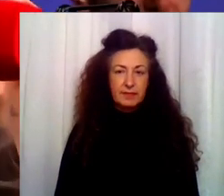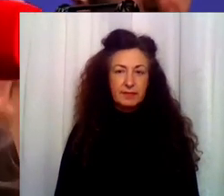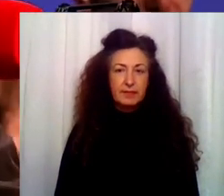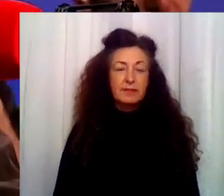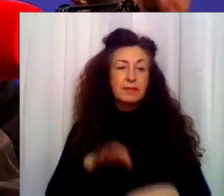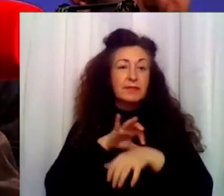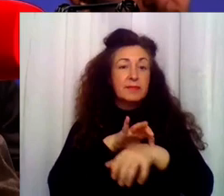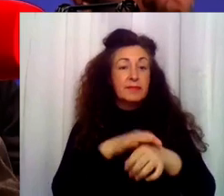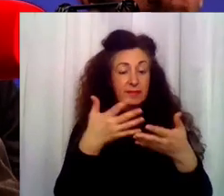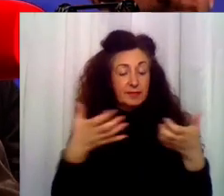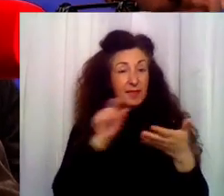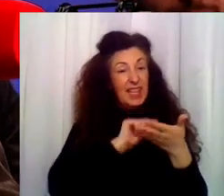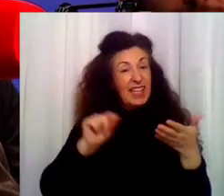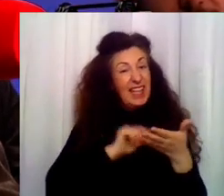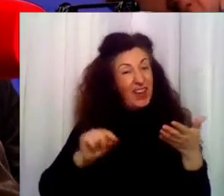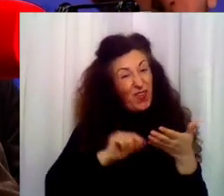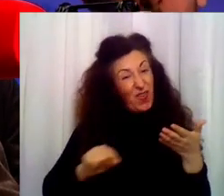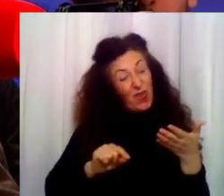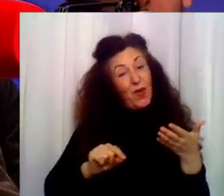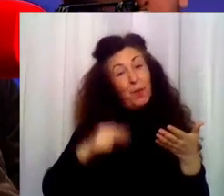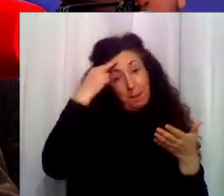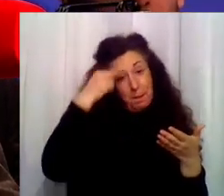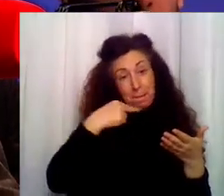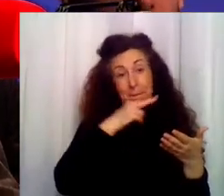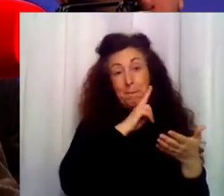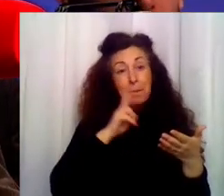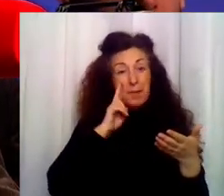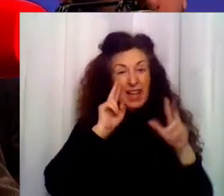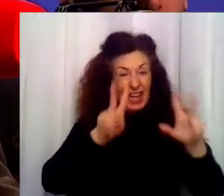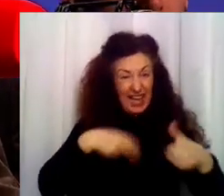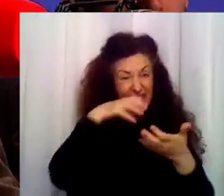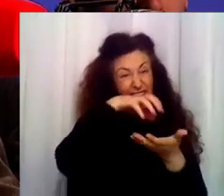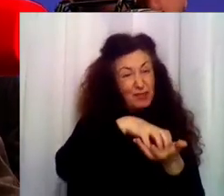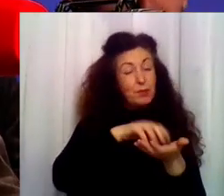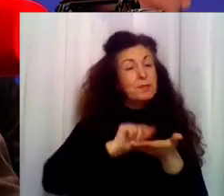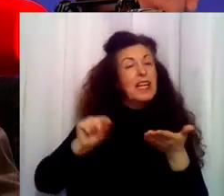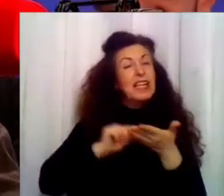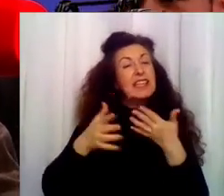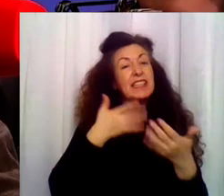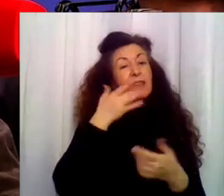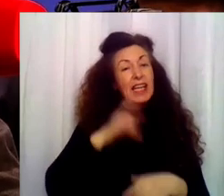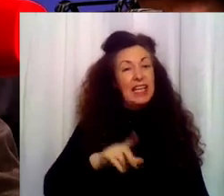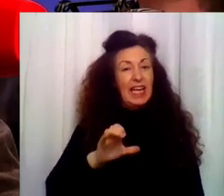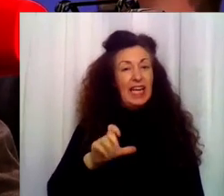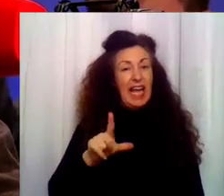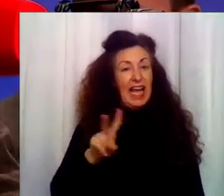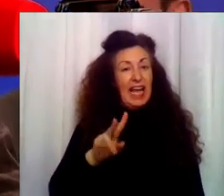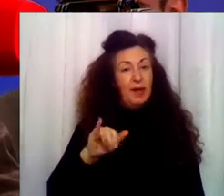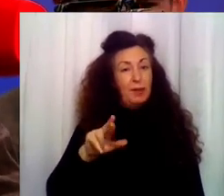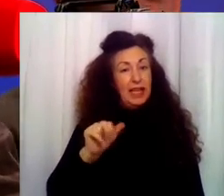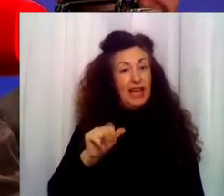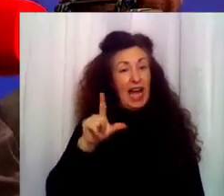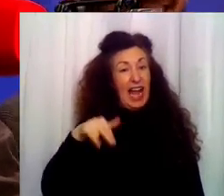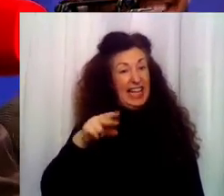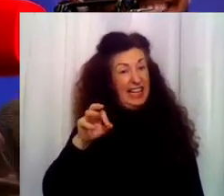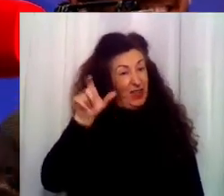El guión de reformatorio de Madres y Padres lo ha escrito para ficción sonora Elvira Lindo, que además ha probado también a meterse en la piel de una